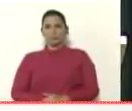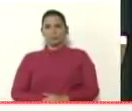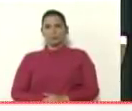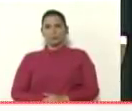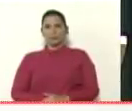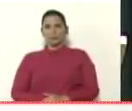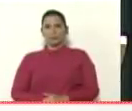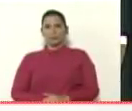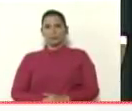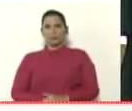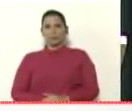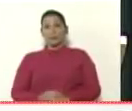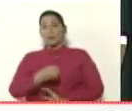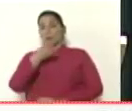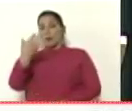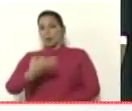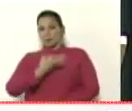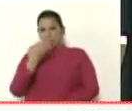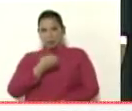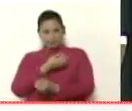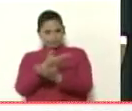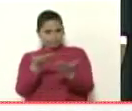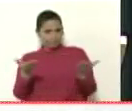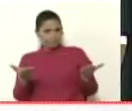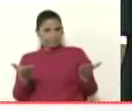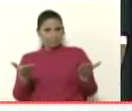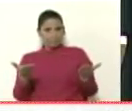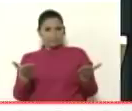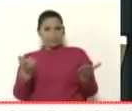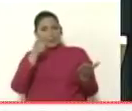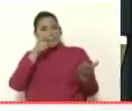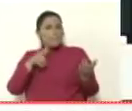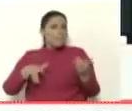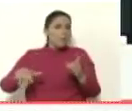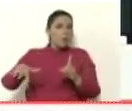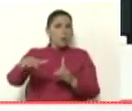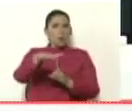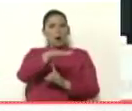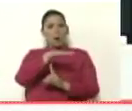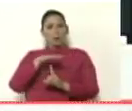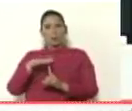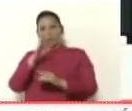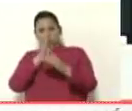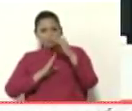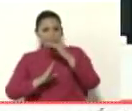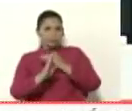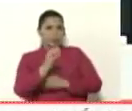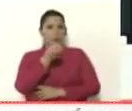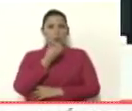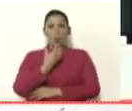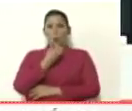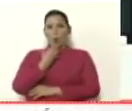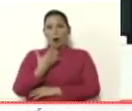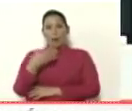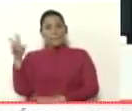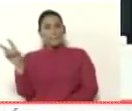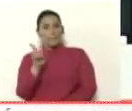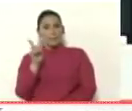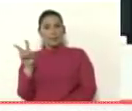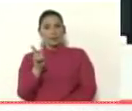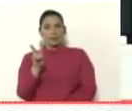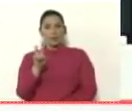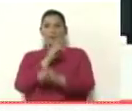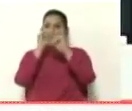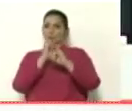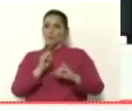Muy buenas tardes a todo el pueblo noble y bueno de Venezuela y un feliz